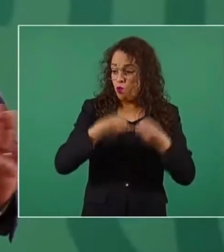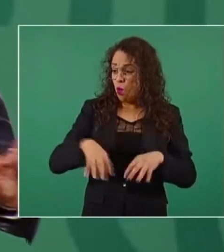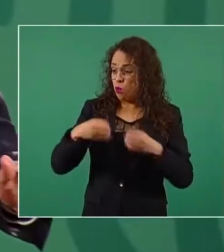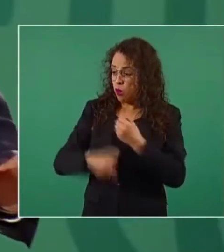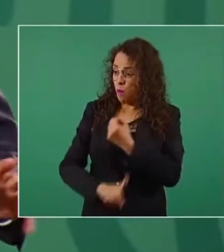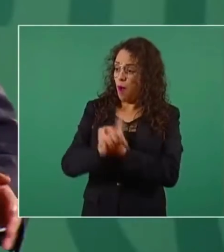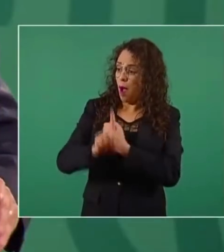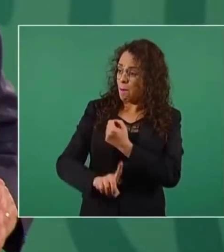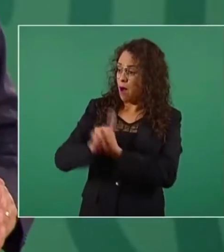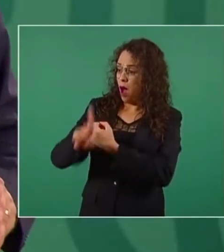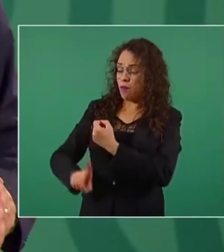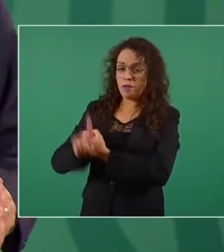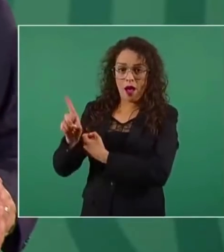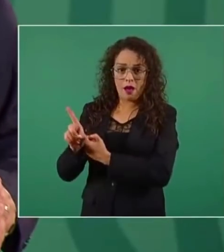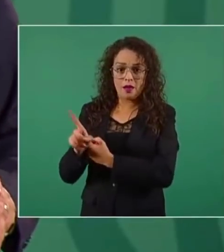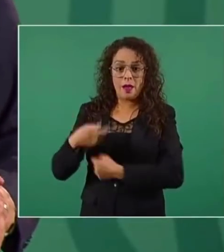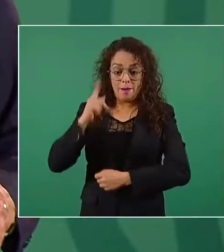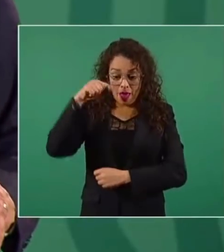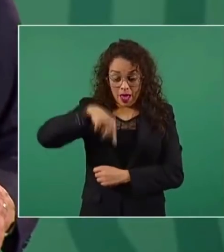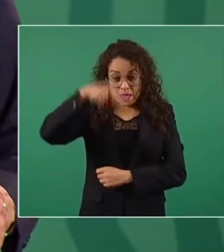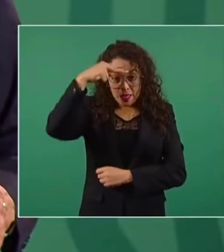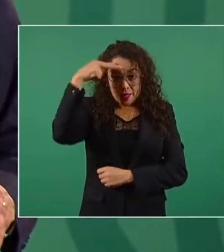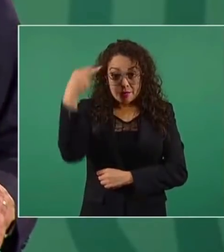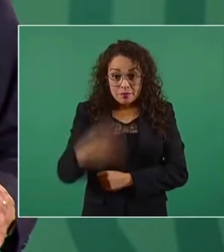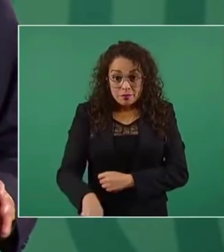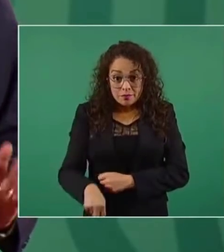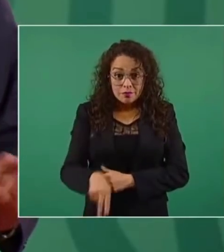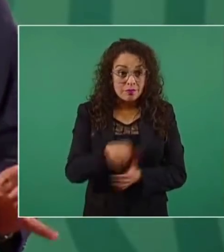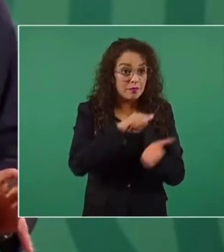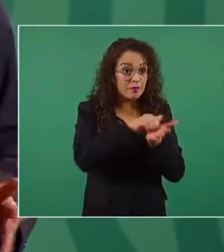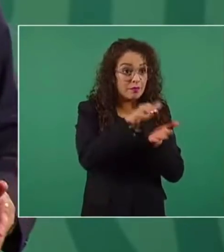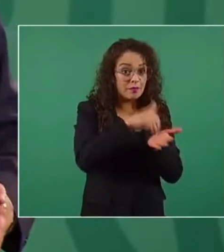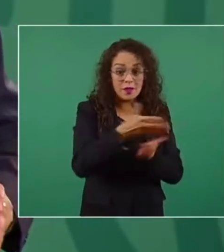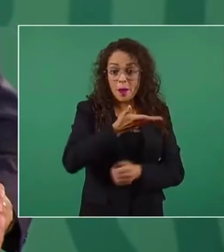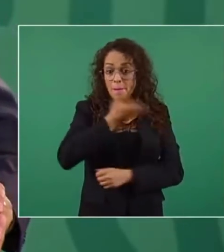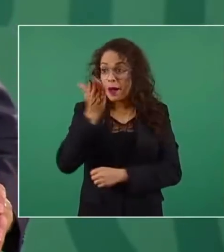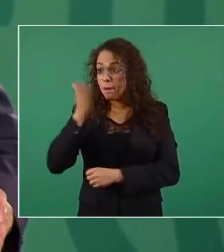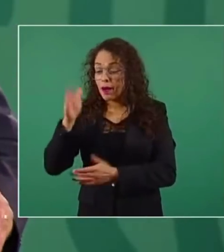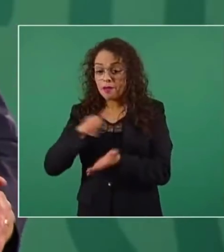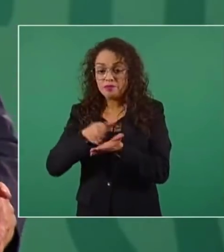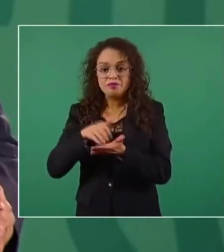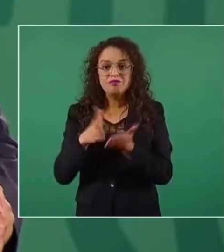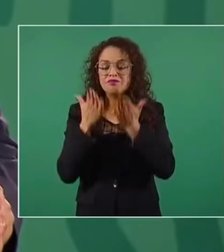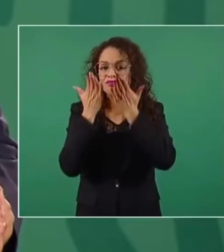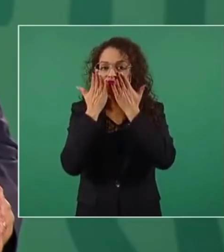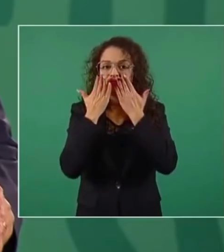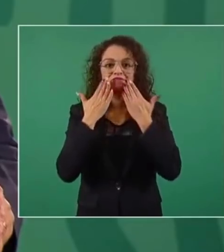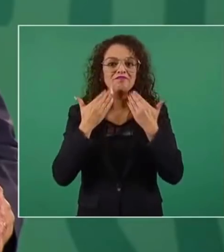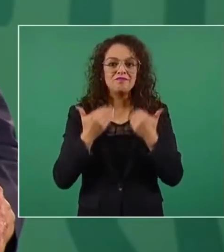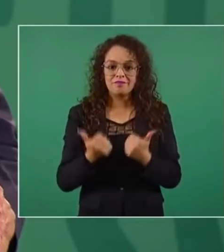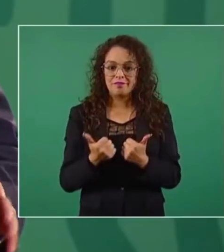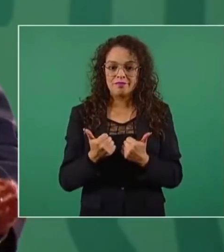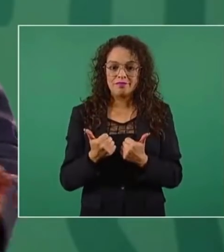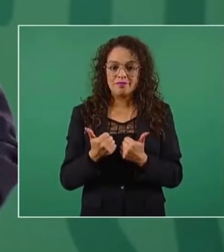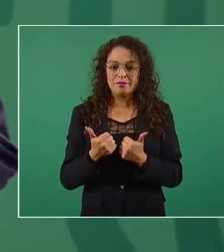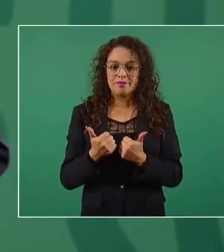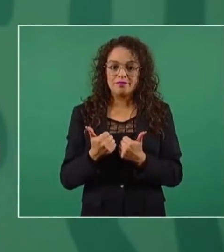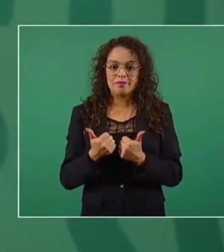no tuvimos ningún despido, ni esa disminución en nuestros sueldos y prestaciones.